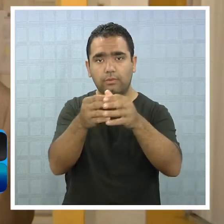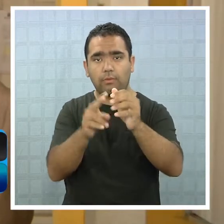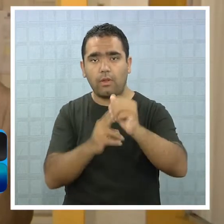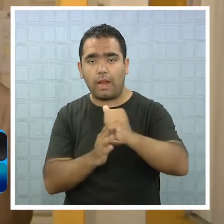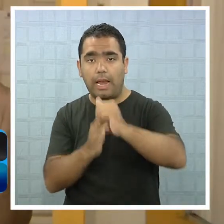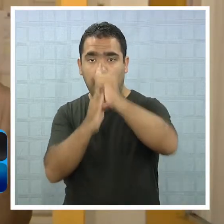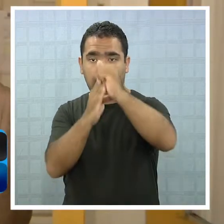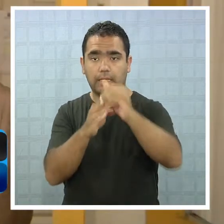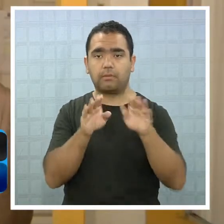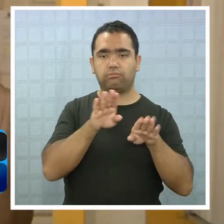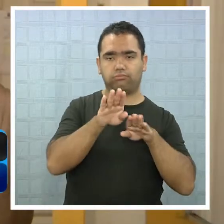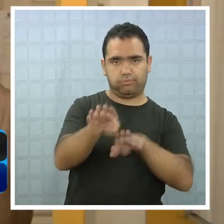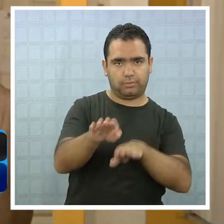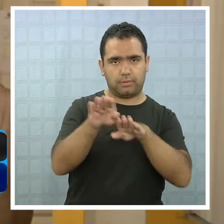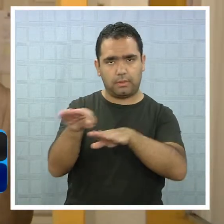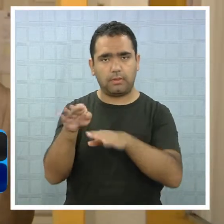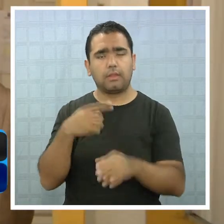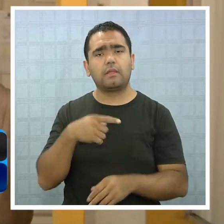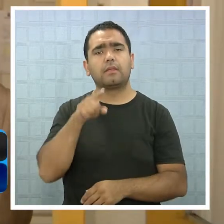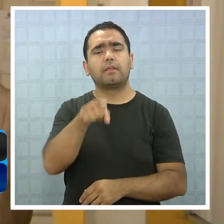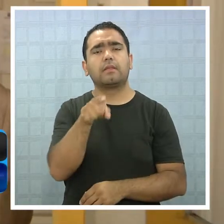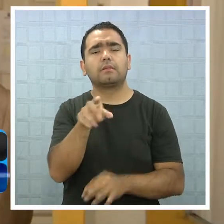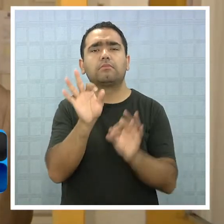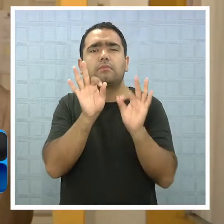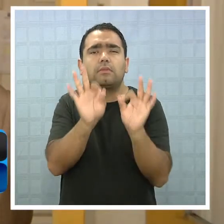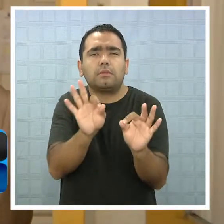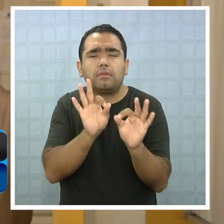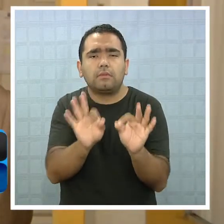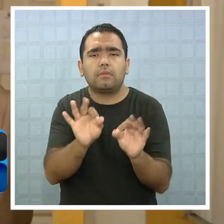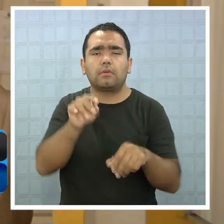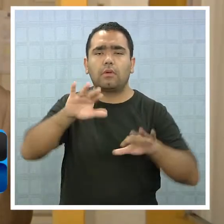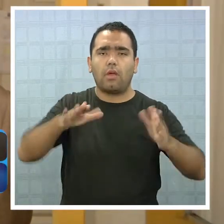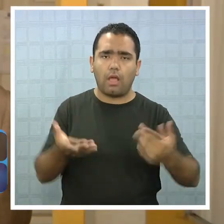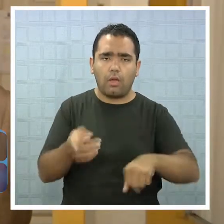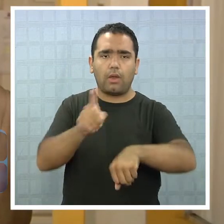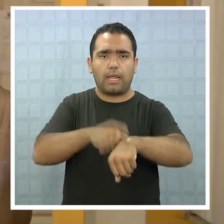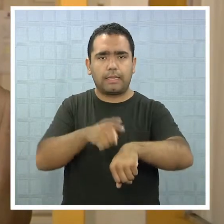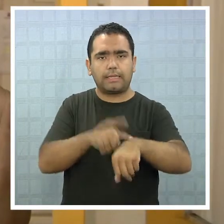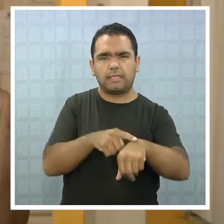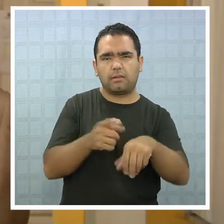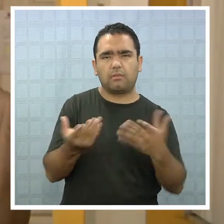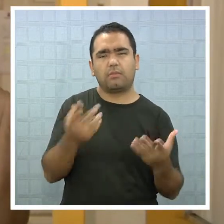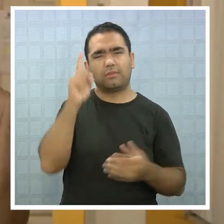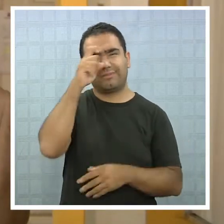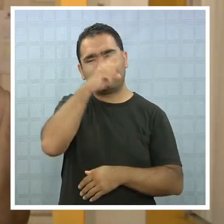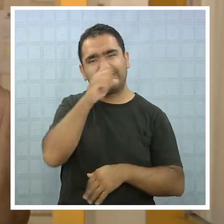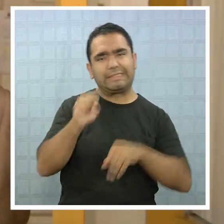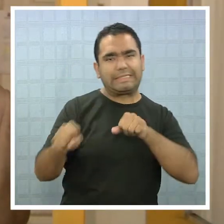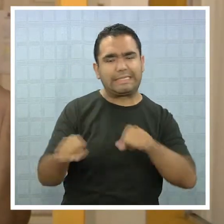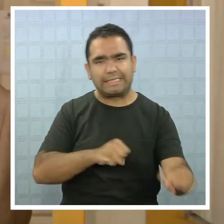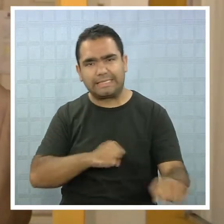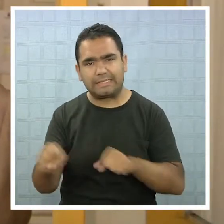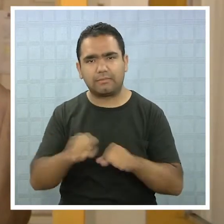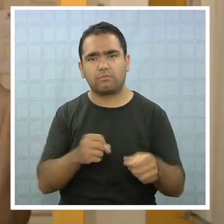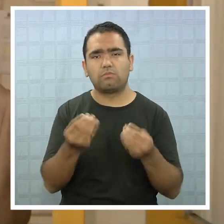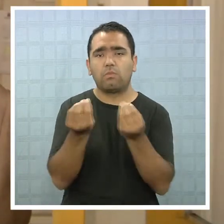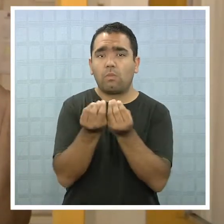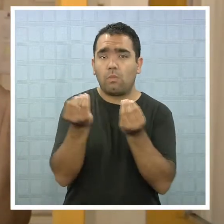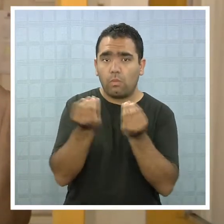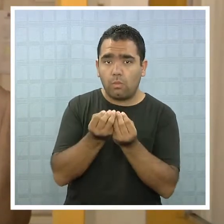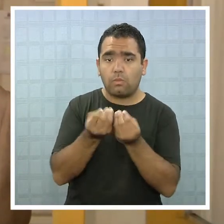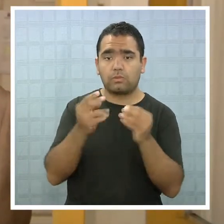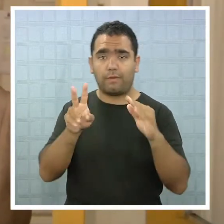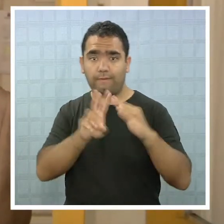y por lo tanto, y sobre todo considerando particularmente este momento de post-terremoto, en que muchas